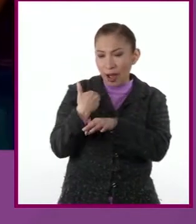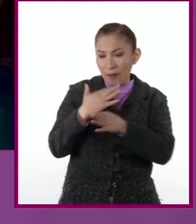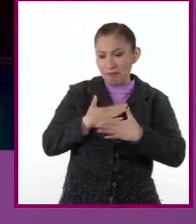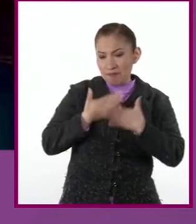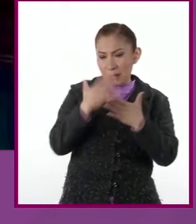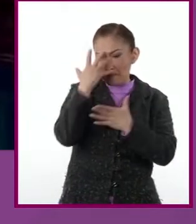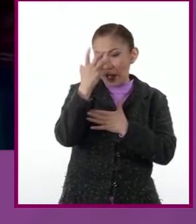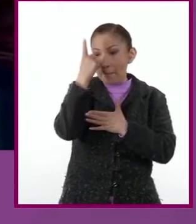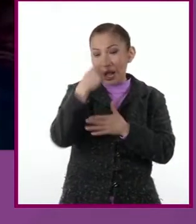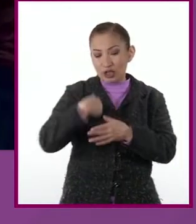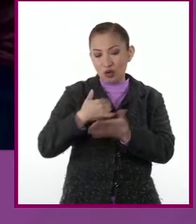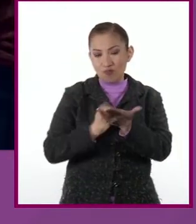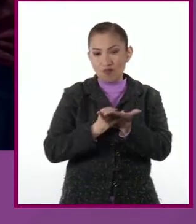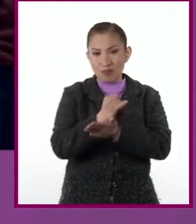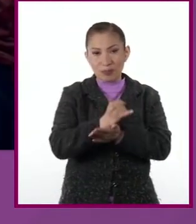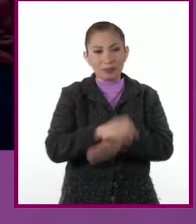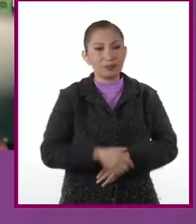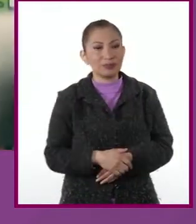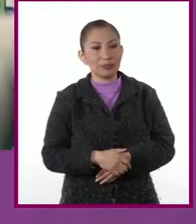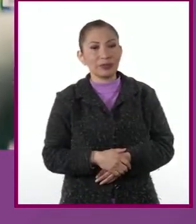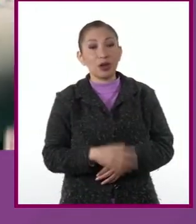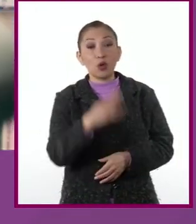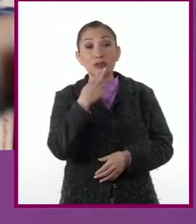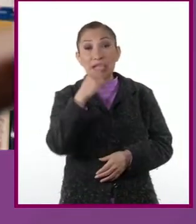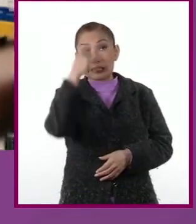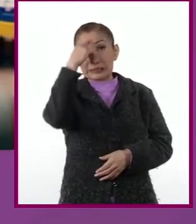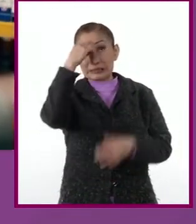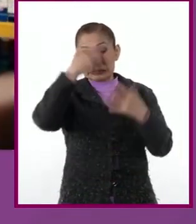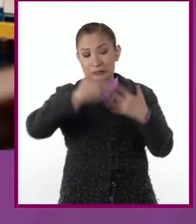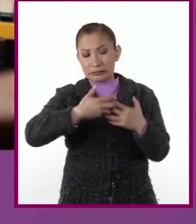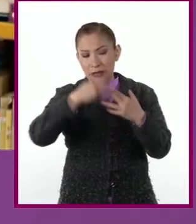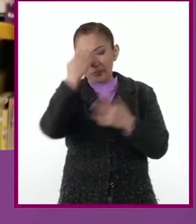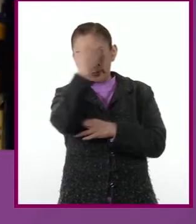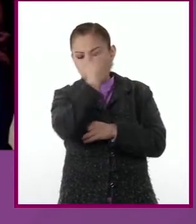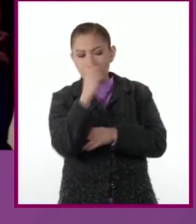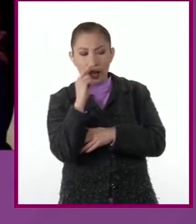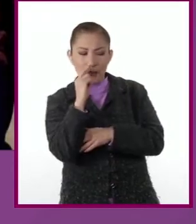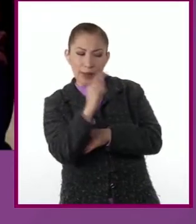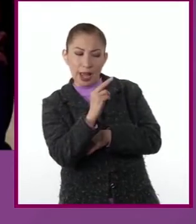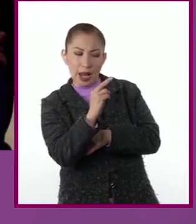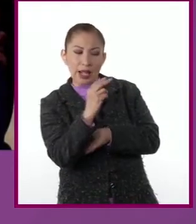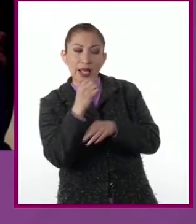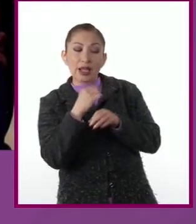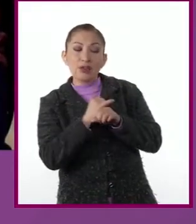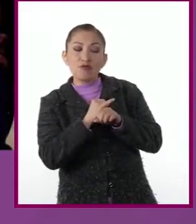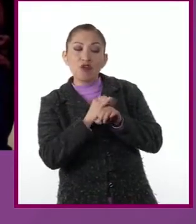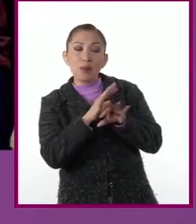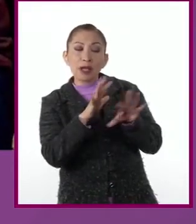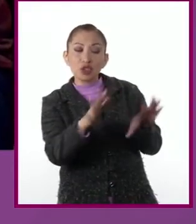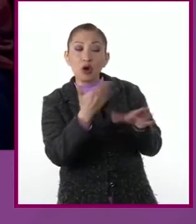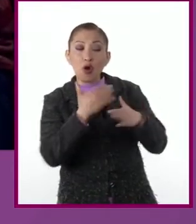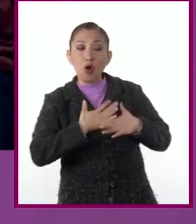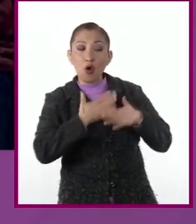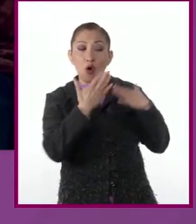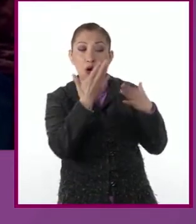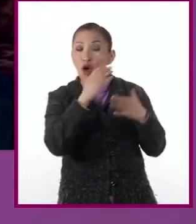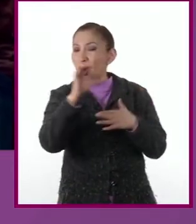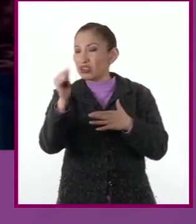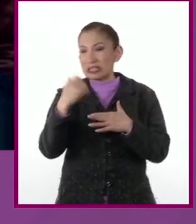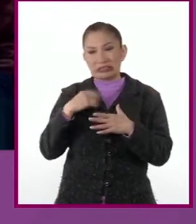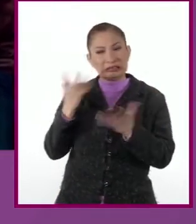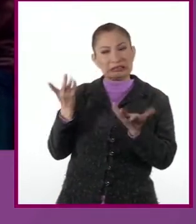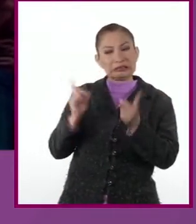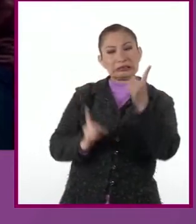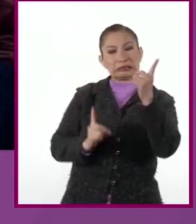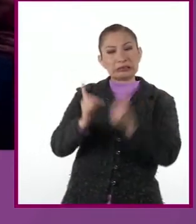para la toma de decisiones. Emplear el pensamiento crítico para distinguir fuentes de información confiables de aquellas que no lo